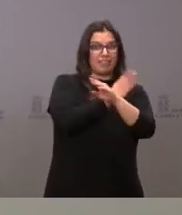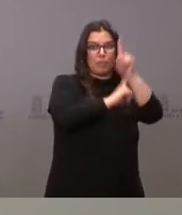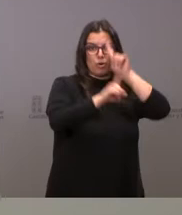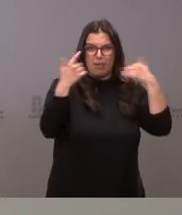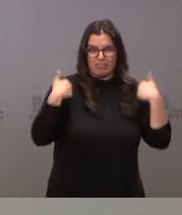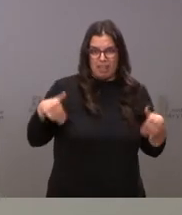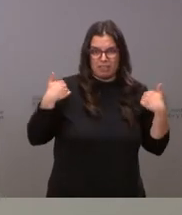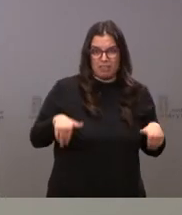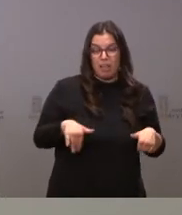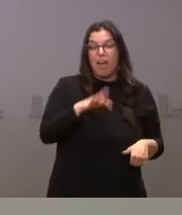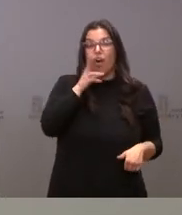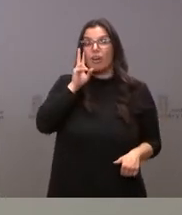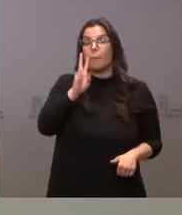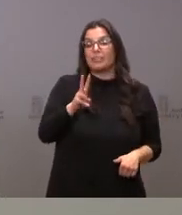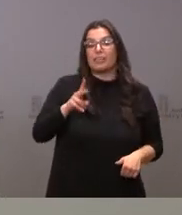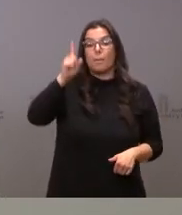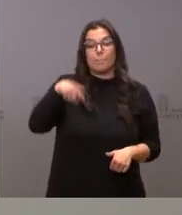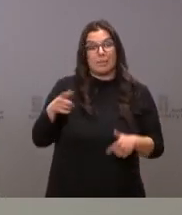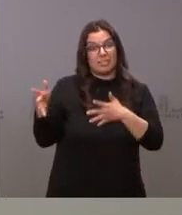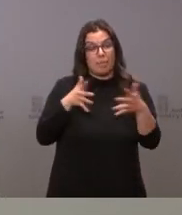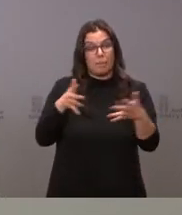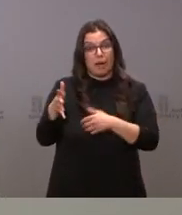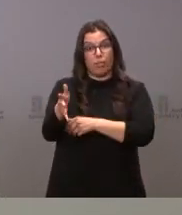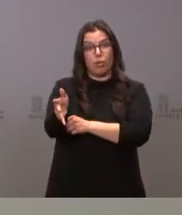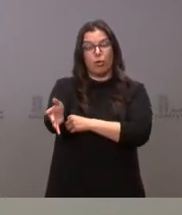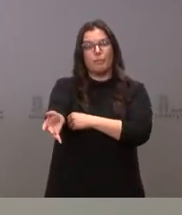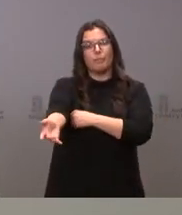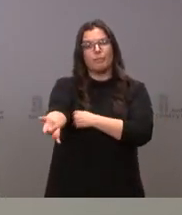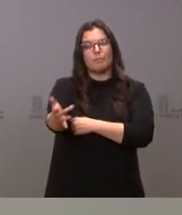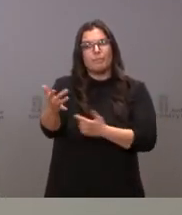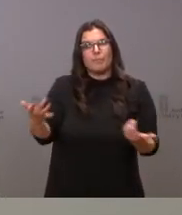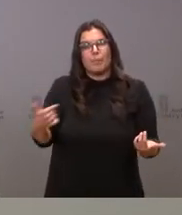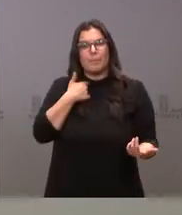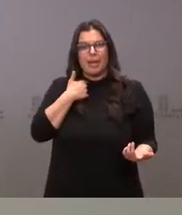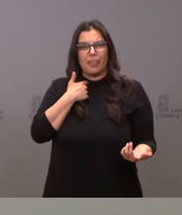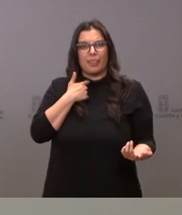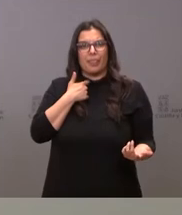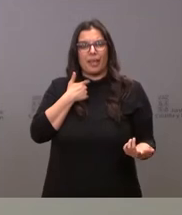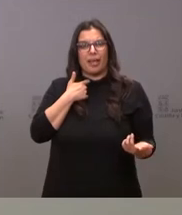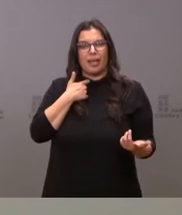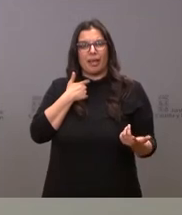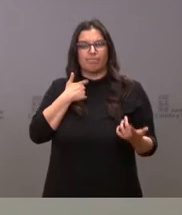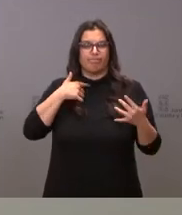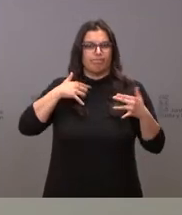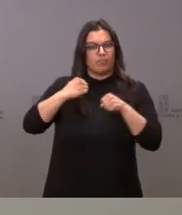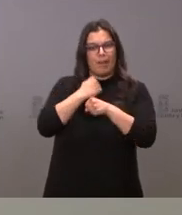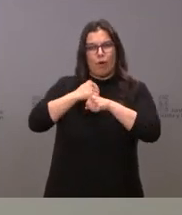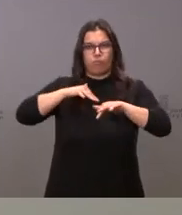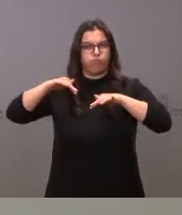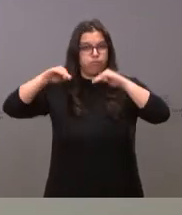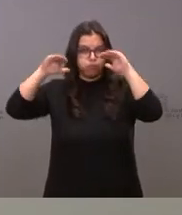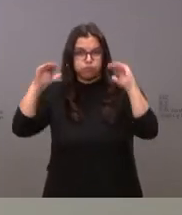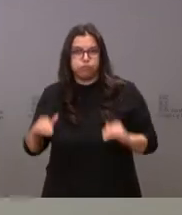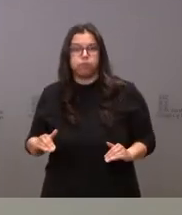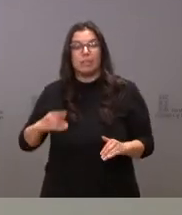como ven ustedes, en el mes de marzo se ha acrecentado por la pérdida de actividad, también se está acrecentando por el